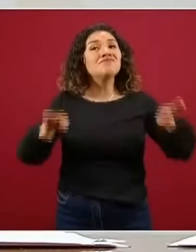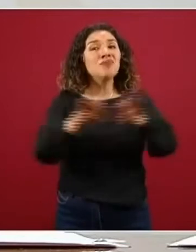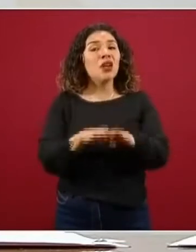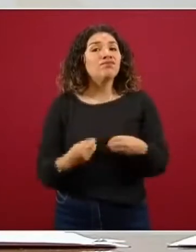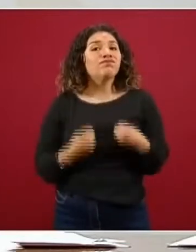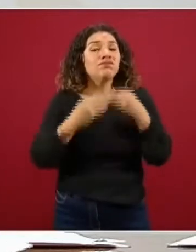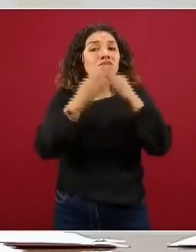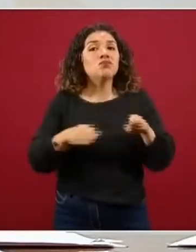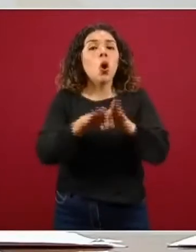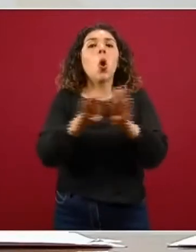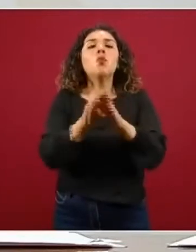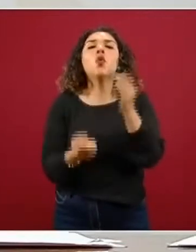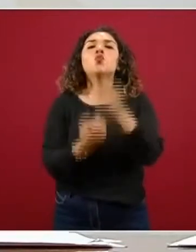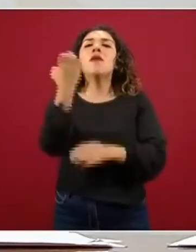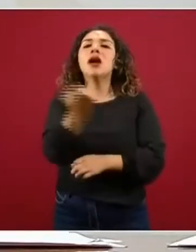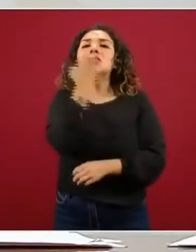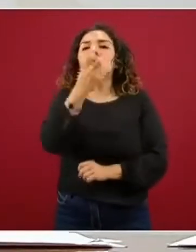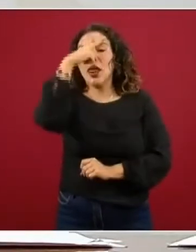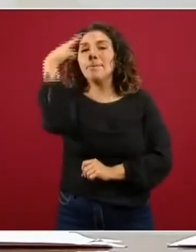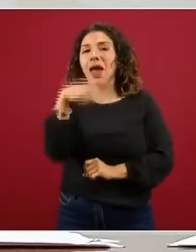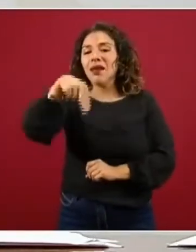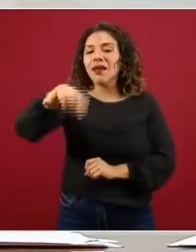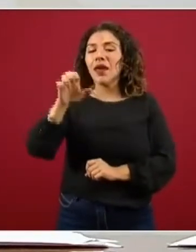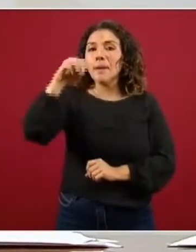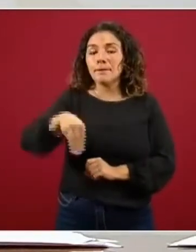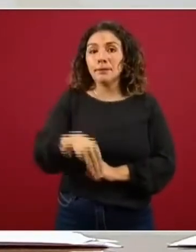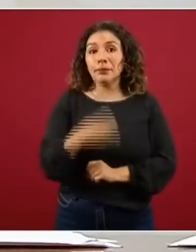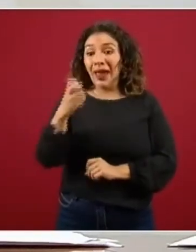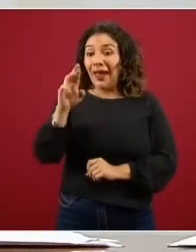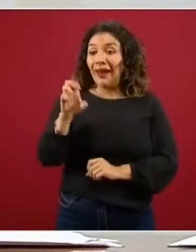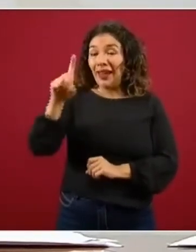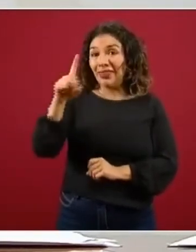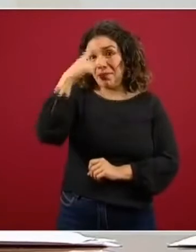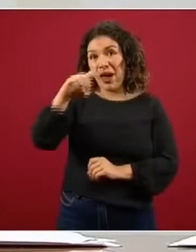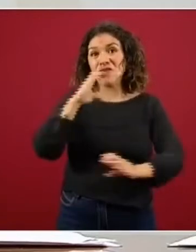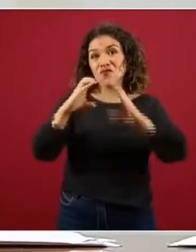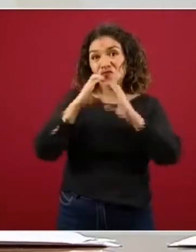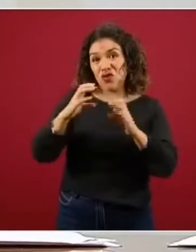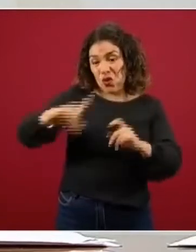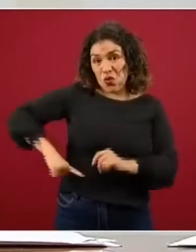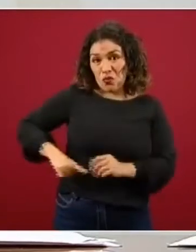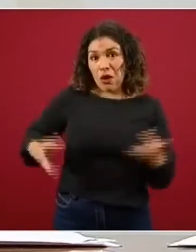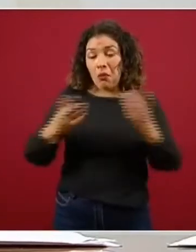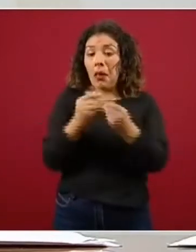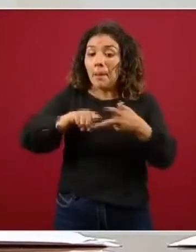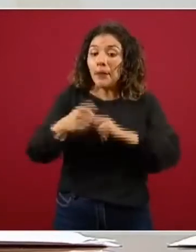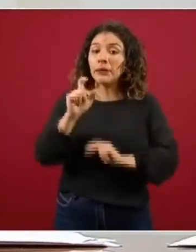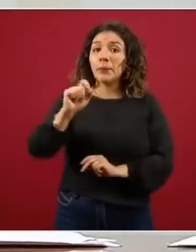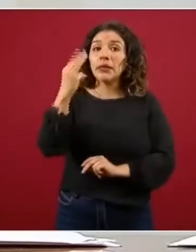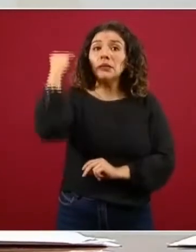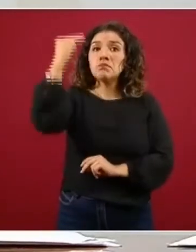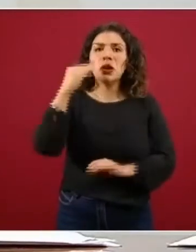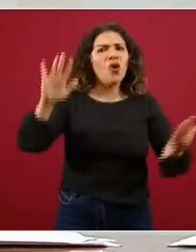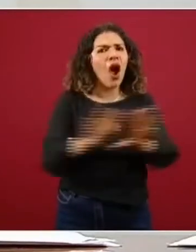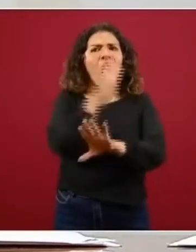y vital el rumbo de la nueva escuela mexicana. En la red de medios públicos desde el 23 de marzo modificamos toda